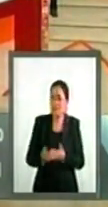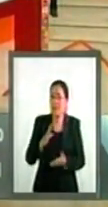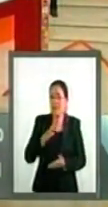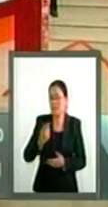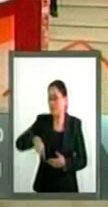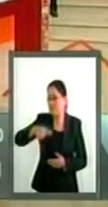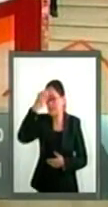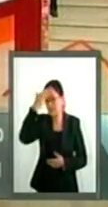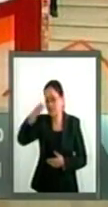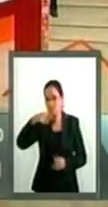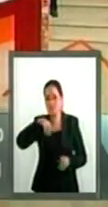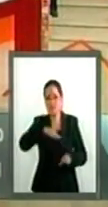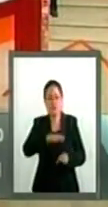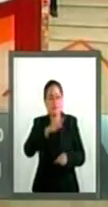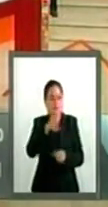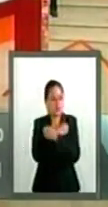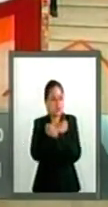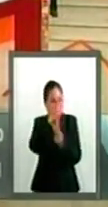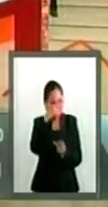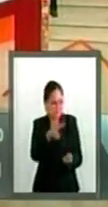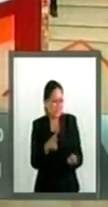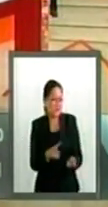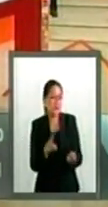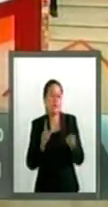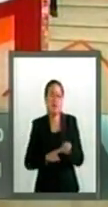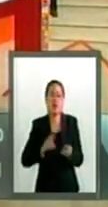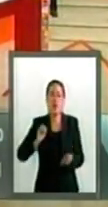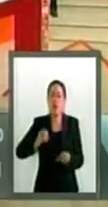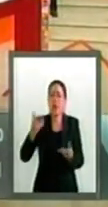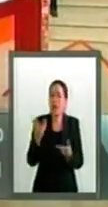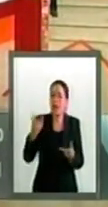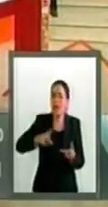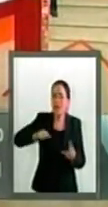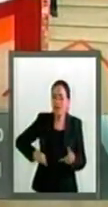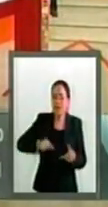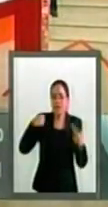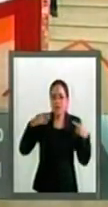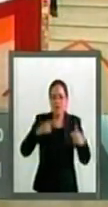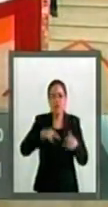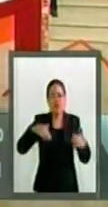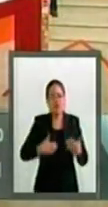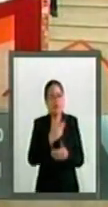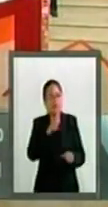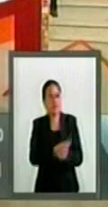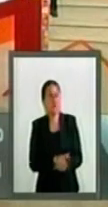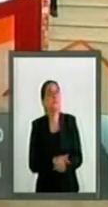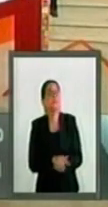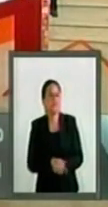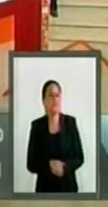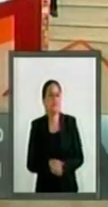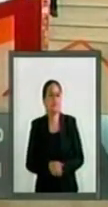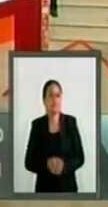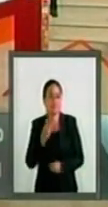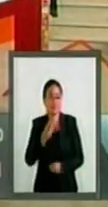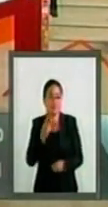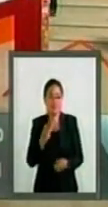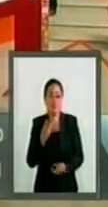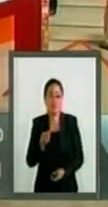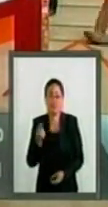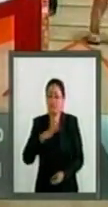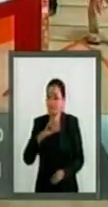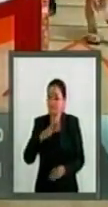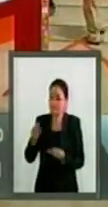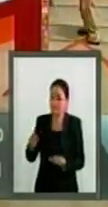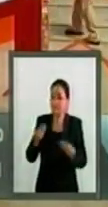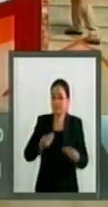desconocimiento de la educación mexicana y de la práctica docente nacional, fíjense, se ha entregado, se ha entregado